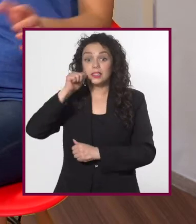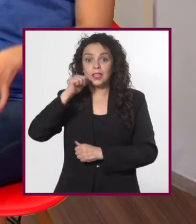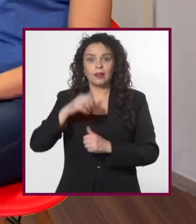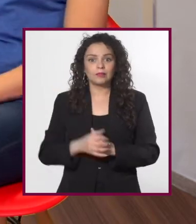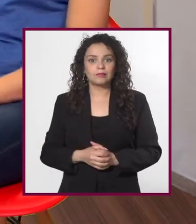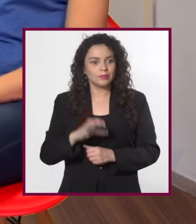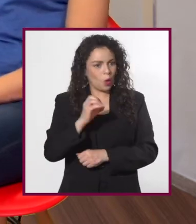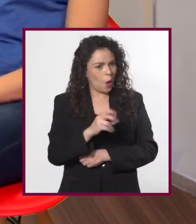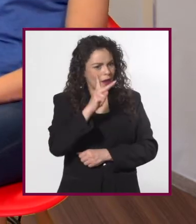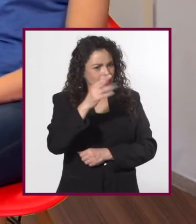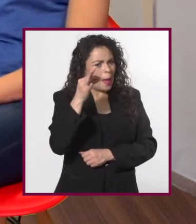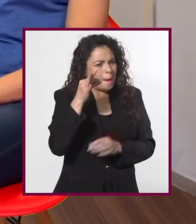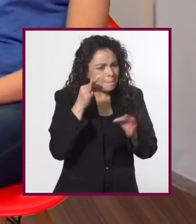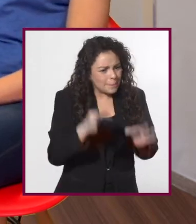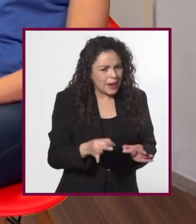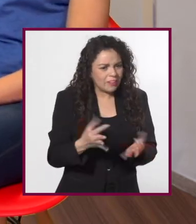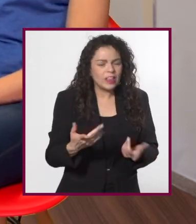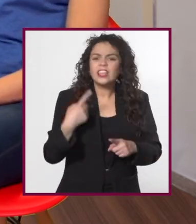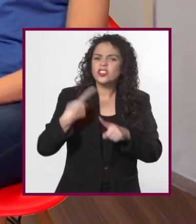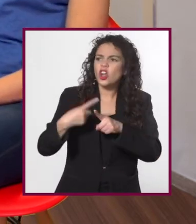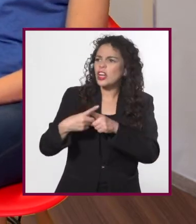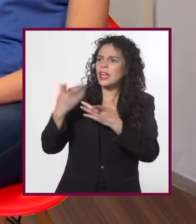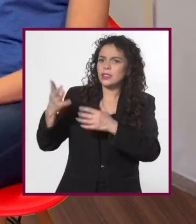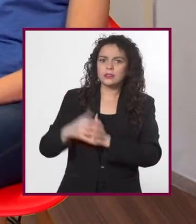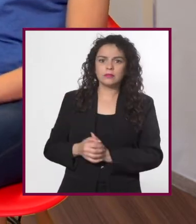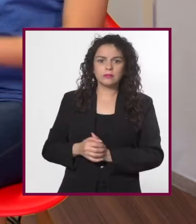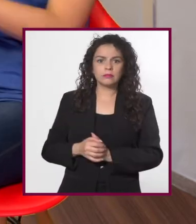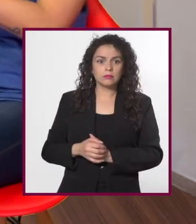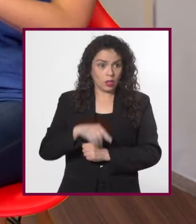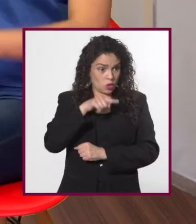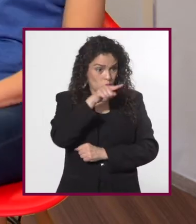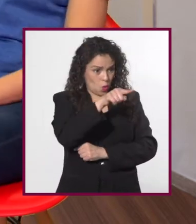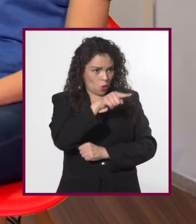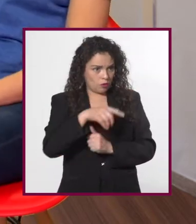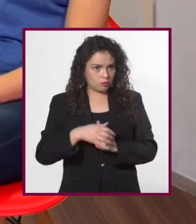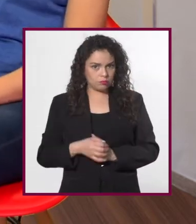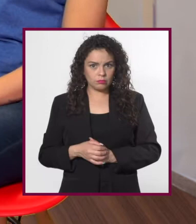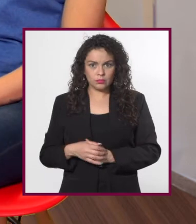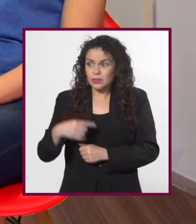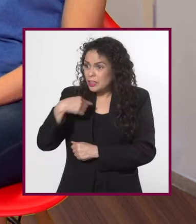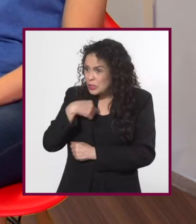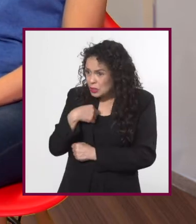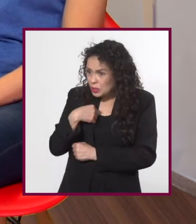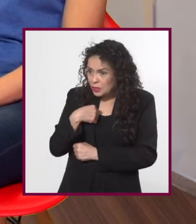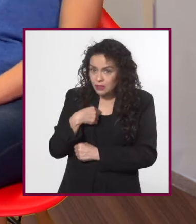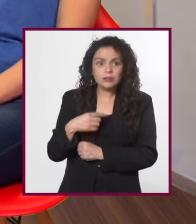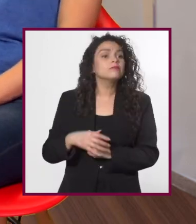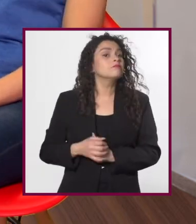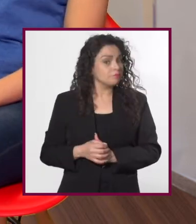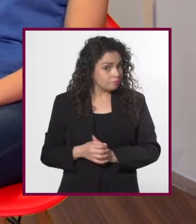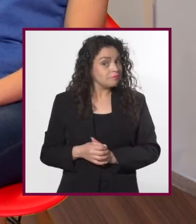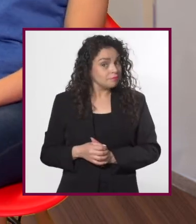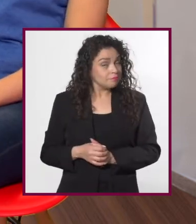alguna barrera. ¡Perfecto! ¿Y quién es ese invitado? Tú. ¿Yo?